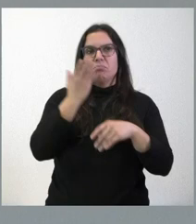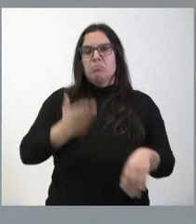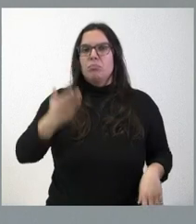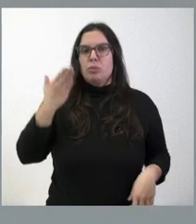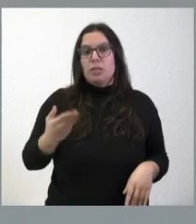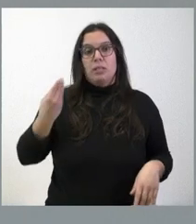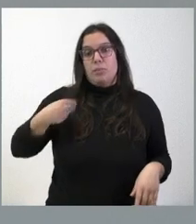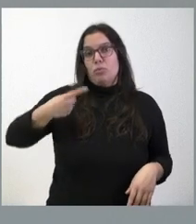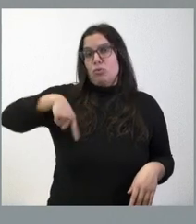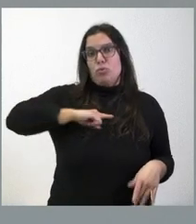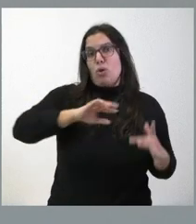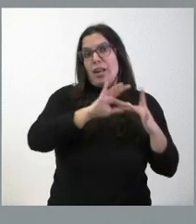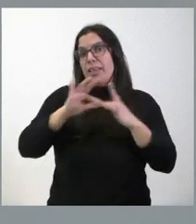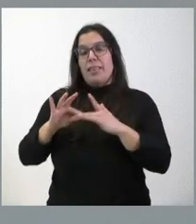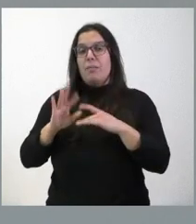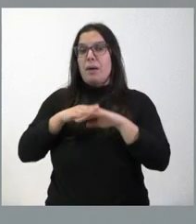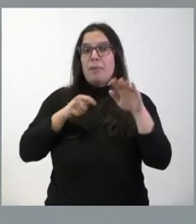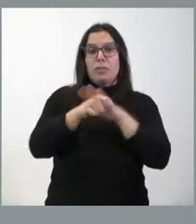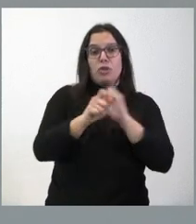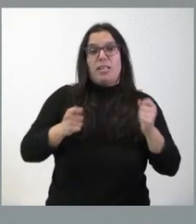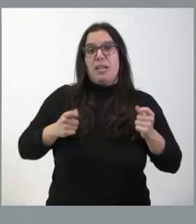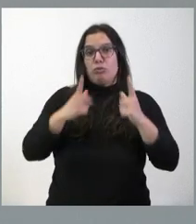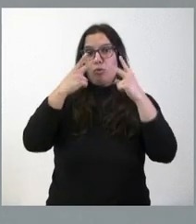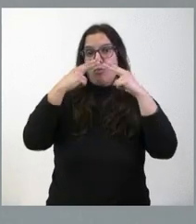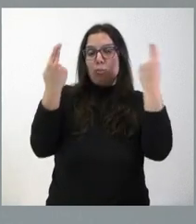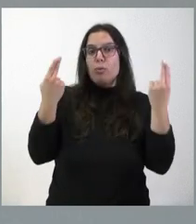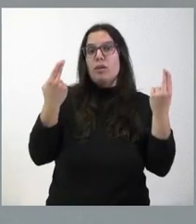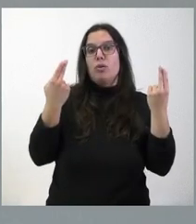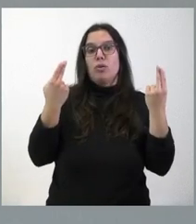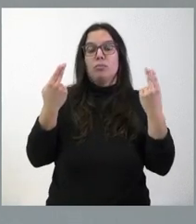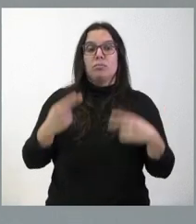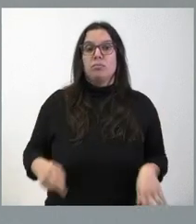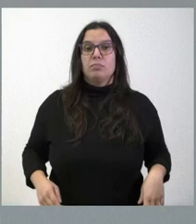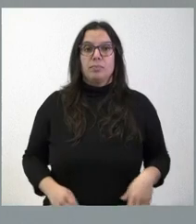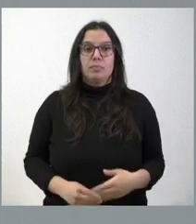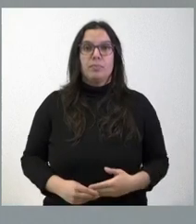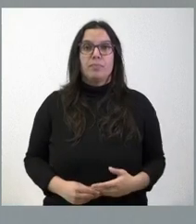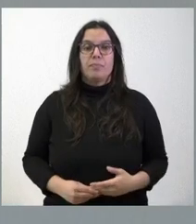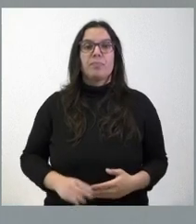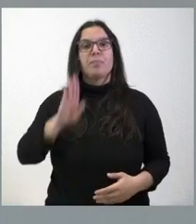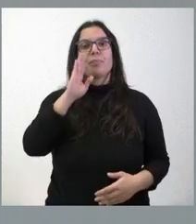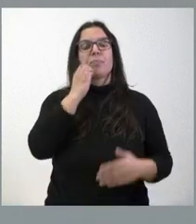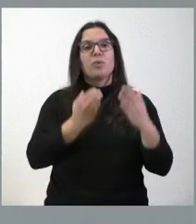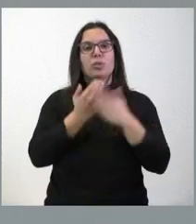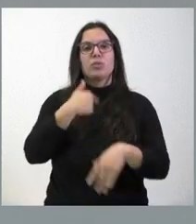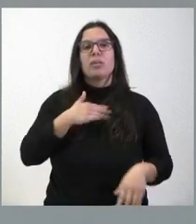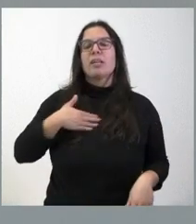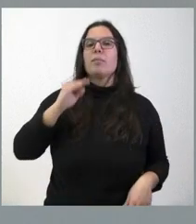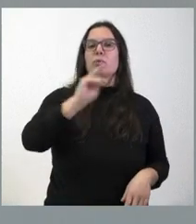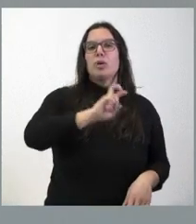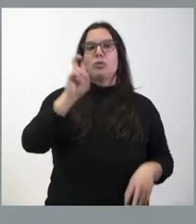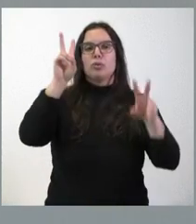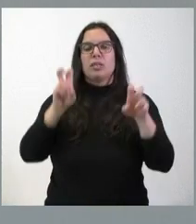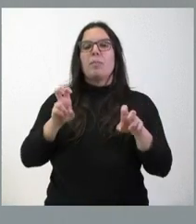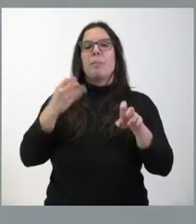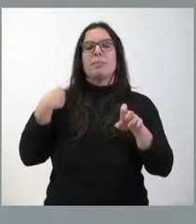liderazgo en materia de inversión y gasto público en materia de asistencia sanitaria. Buenos días. Le quería preguntar otra cuestión sobre la